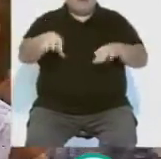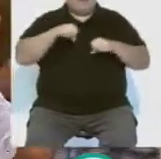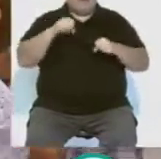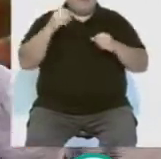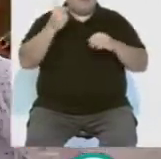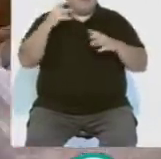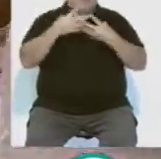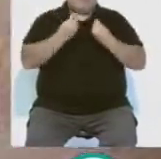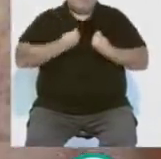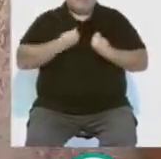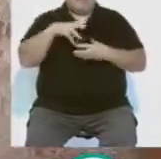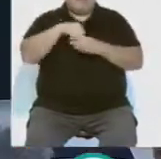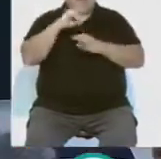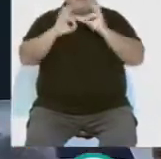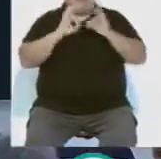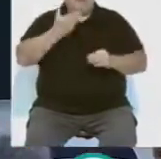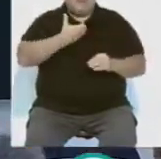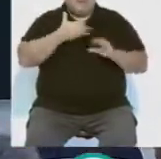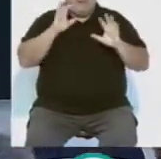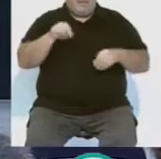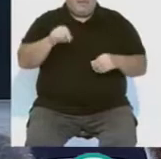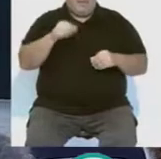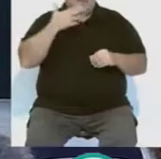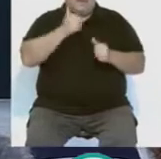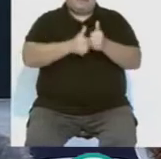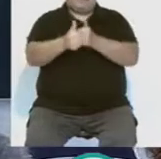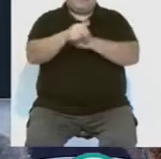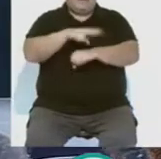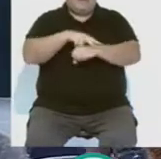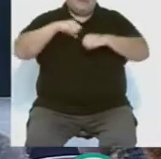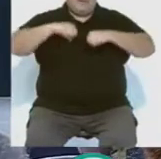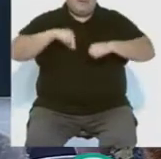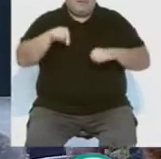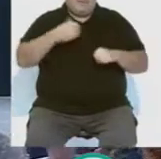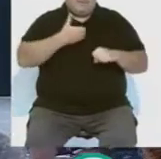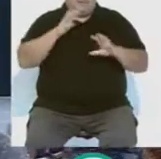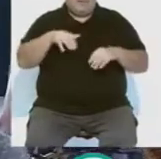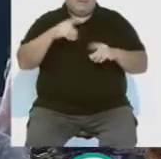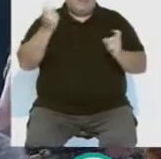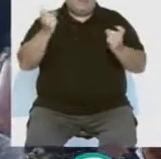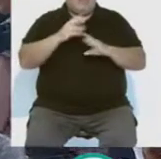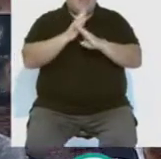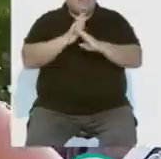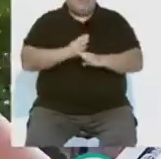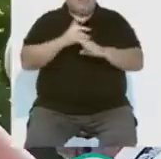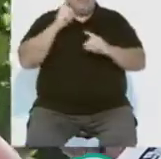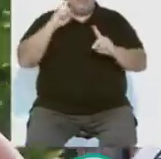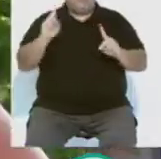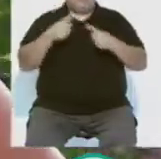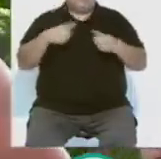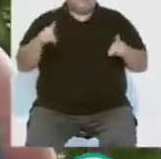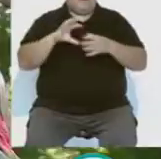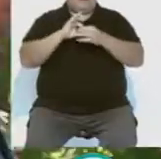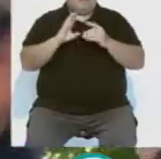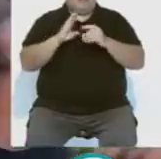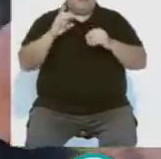un acto de convivencia organizado por el Ayuntamiento de Cádiz a través de la Delegación de Mayores. Esta cita estuvo amenizada por la actuación musical